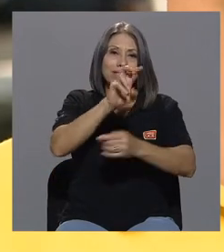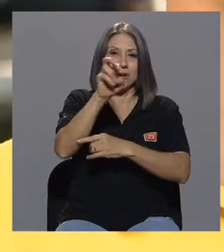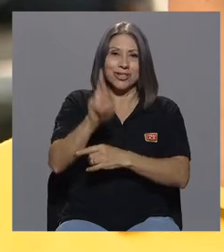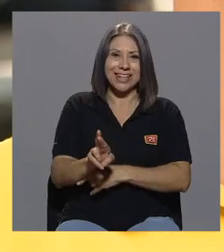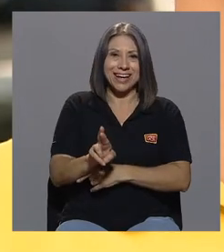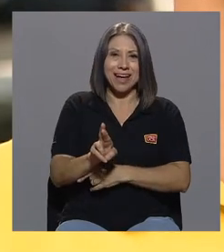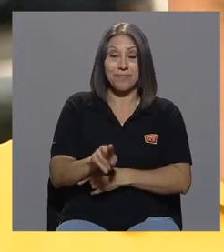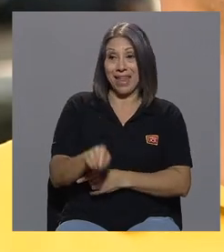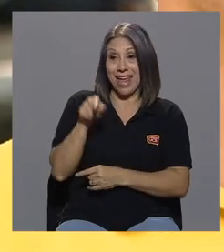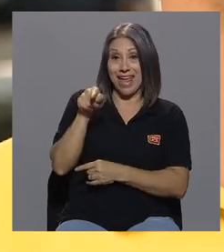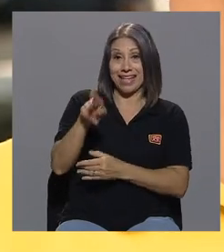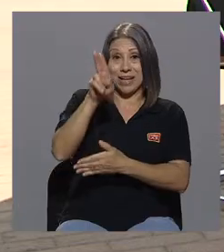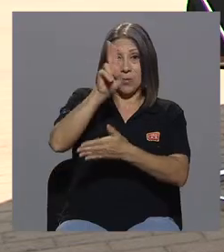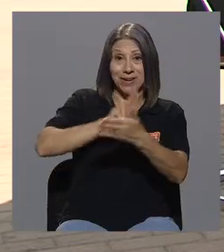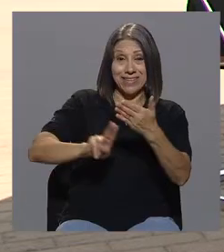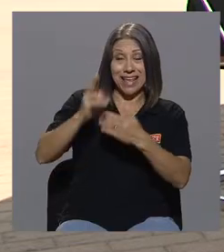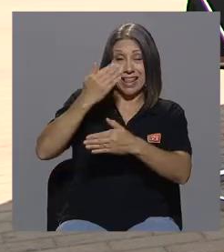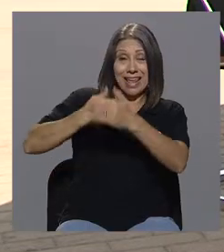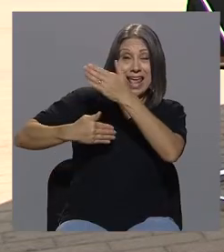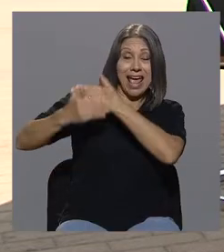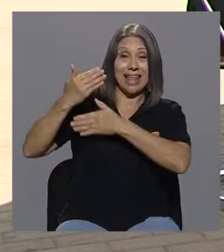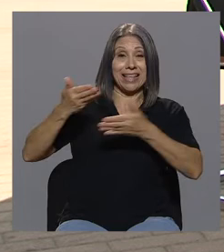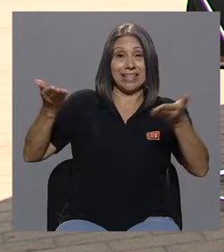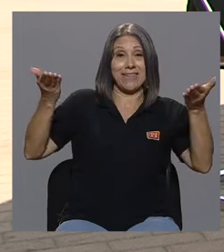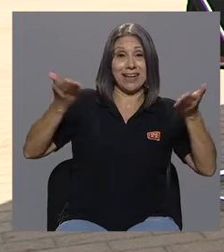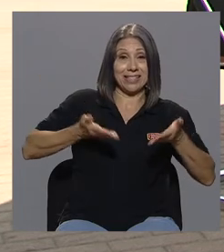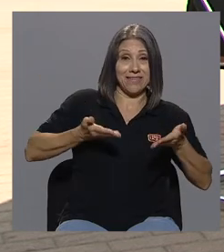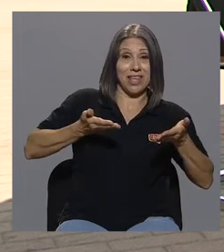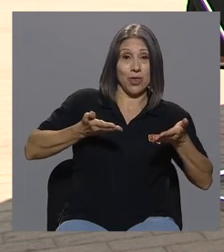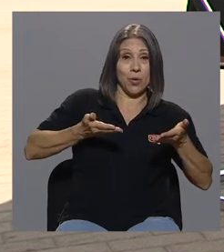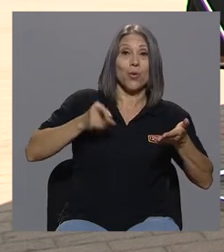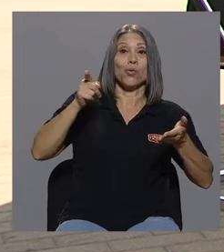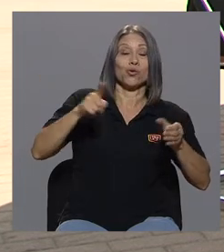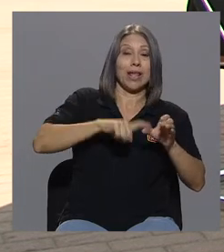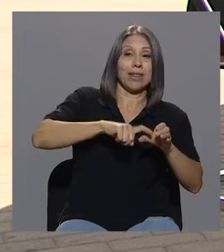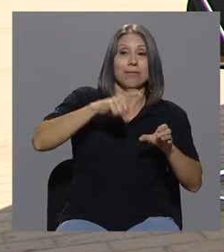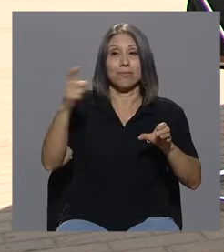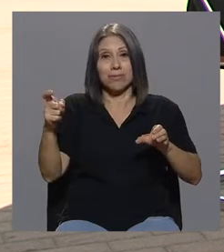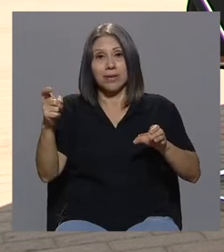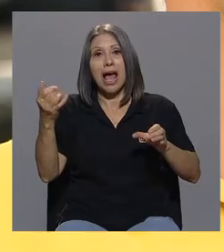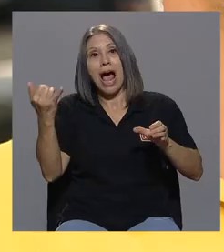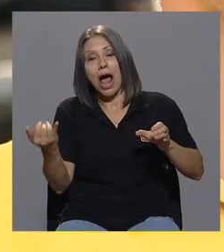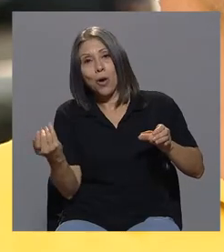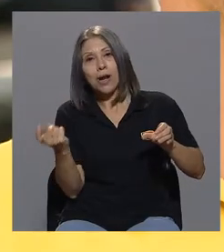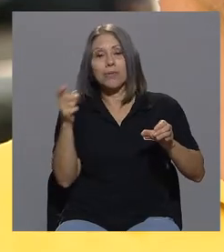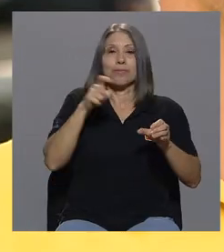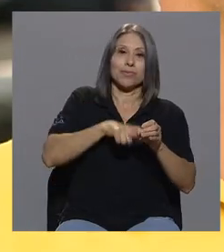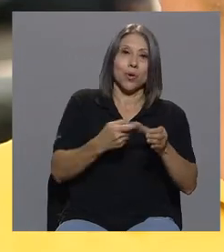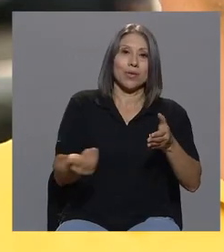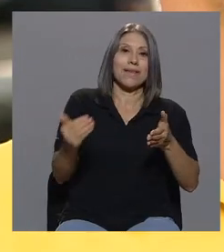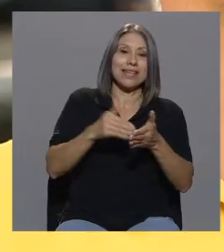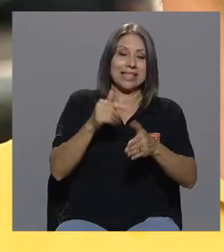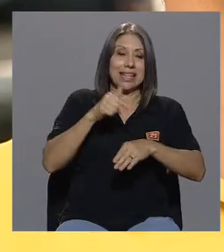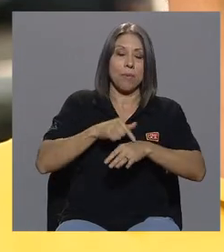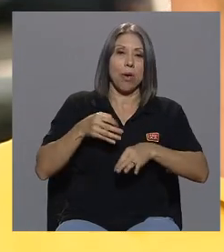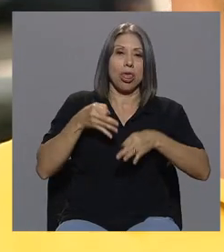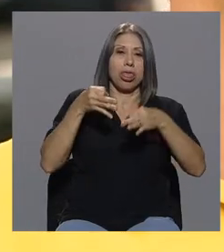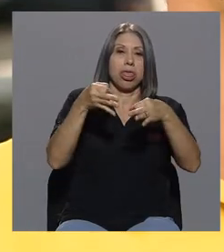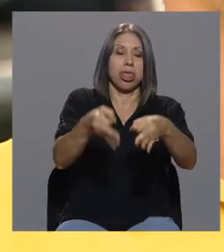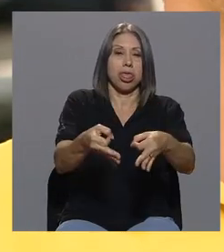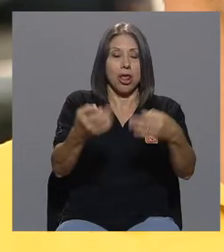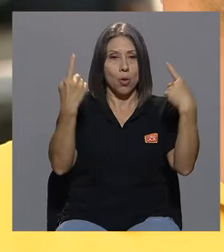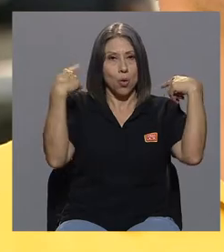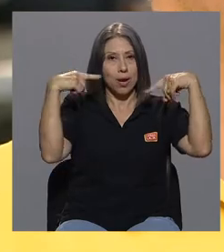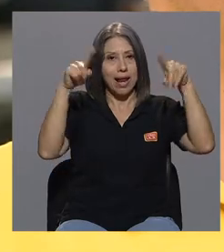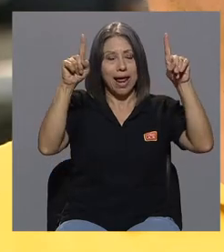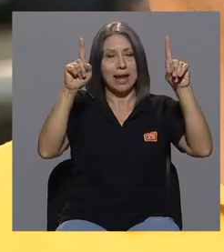recibido de ida y vuelta ahora le iba a hospedar por una temporada más larga para que usted pudiese obtener su bachillerato.